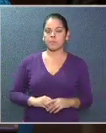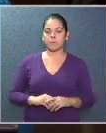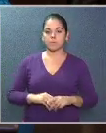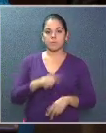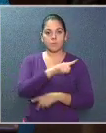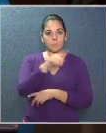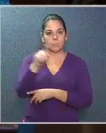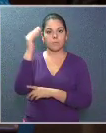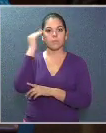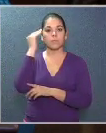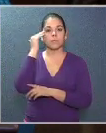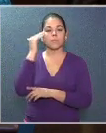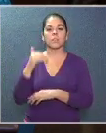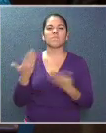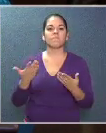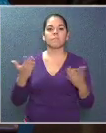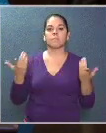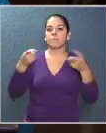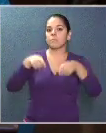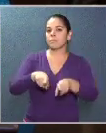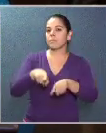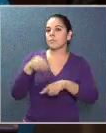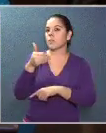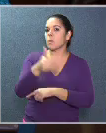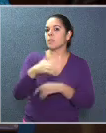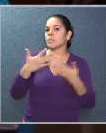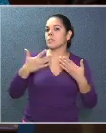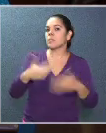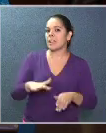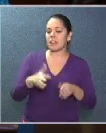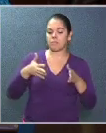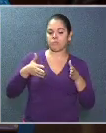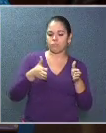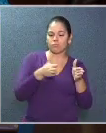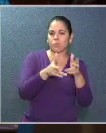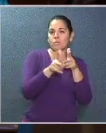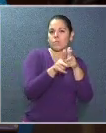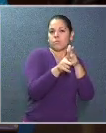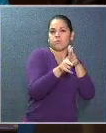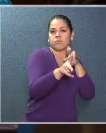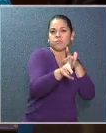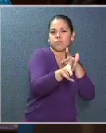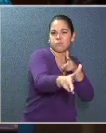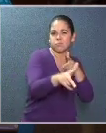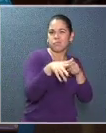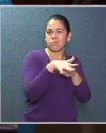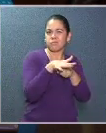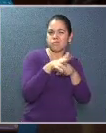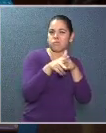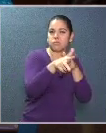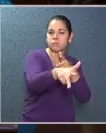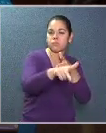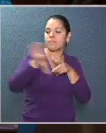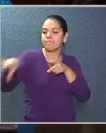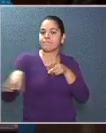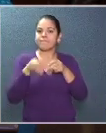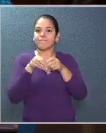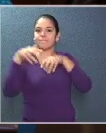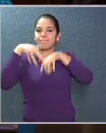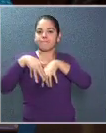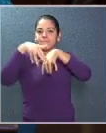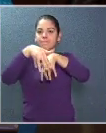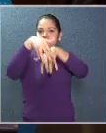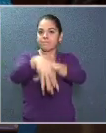Ustedes saben lo que ocurre cuando a las ya de por sí congestionadas calles de San José se suman movimientos de